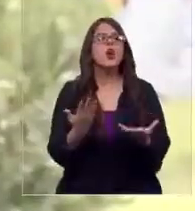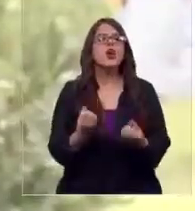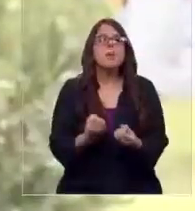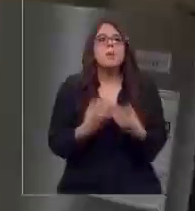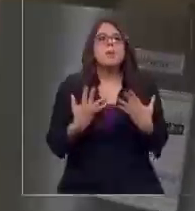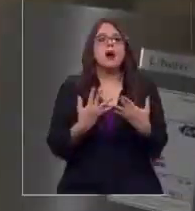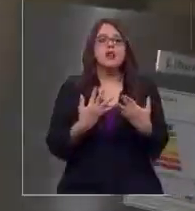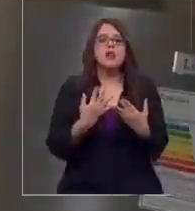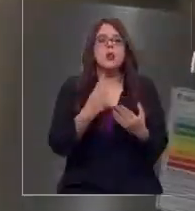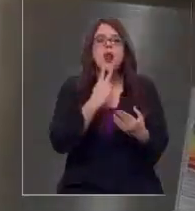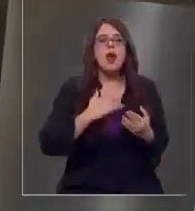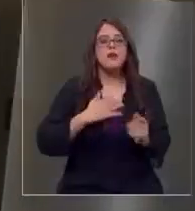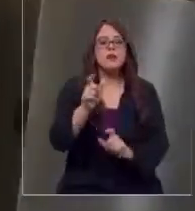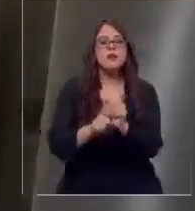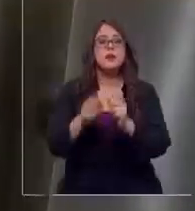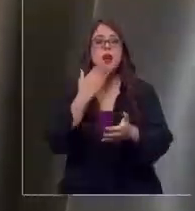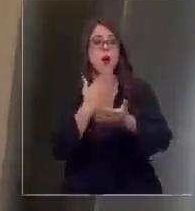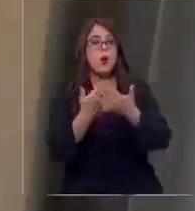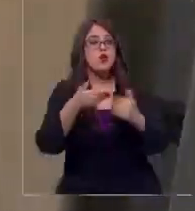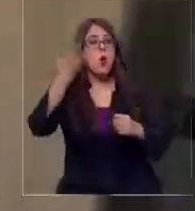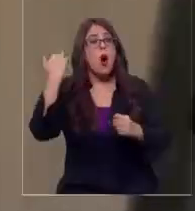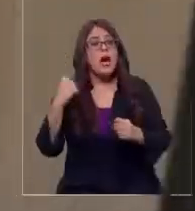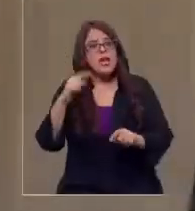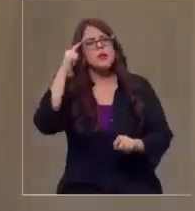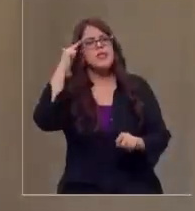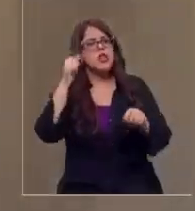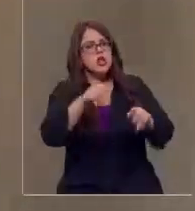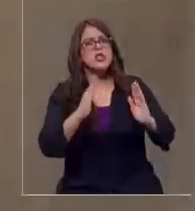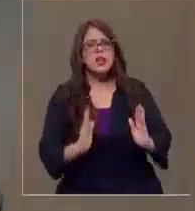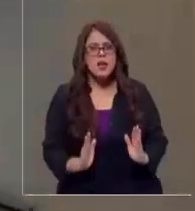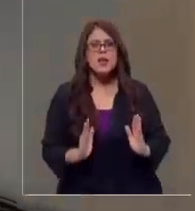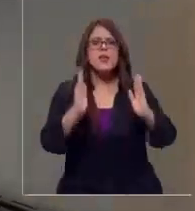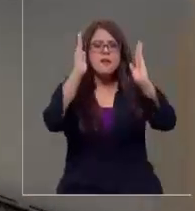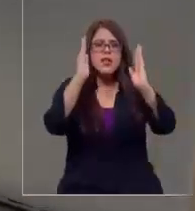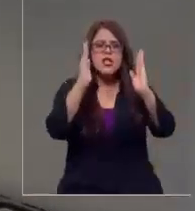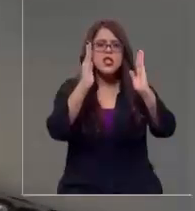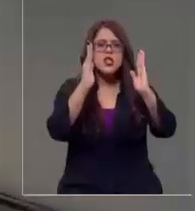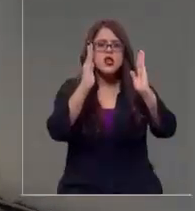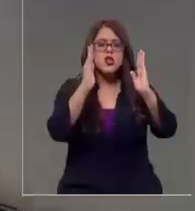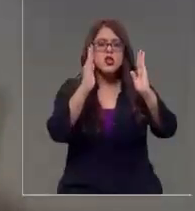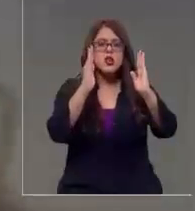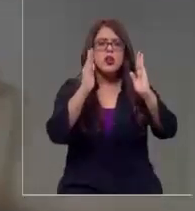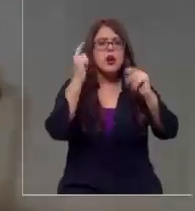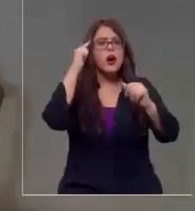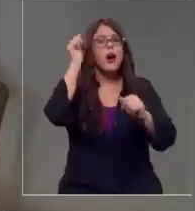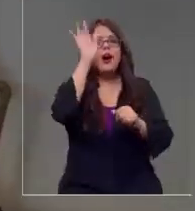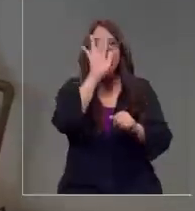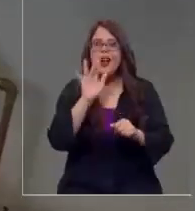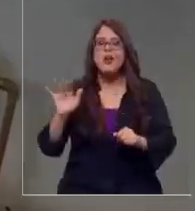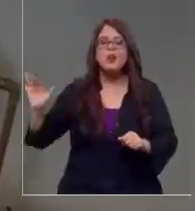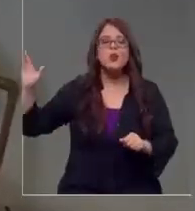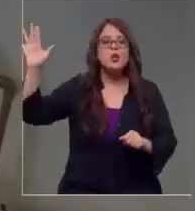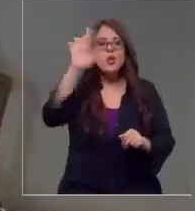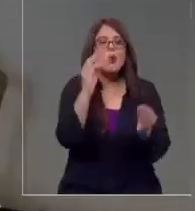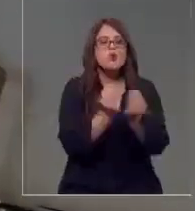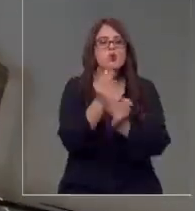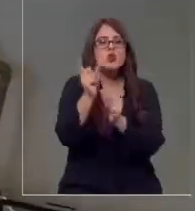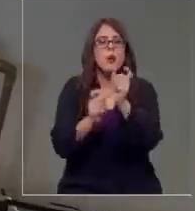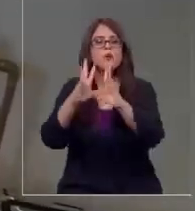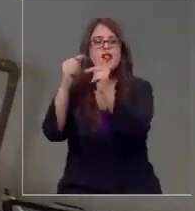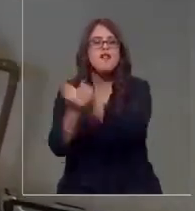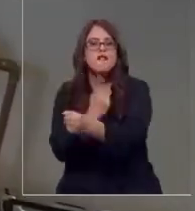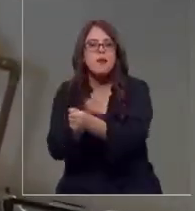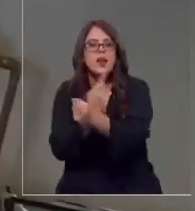personas y de la ciudad. Cuando recién se proyectó este edificio de viviendas sociales, despertó la ilusión en cientos de familias